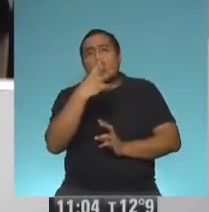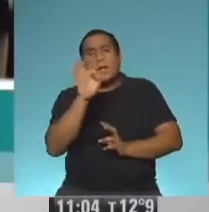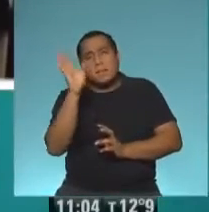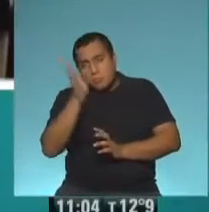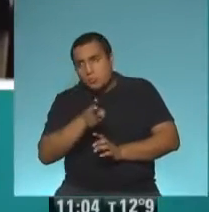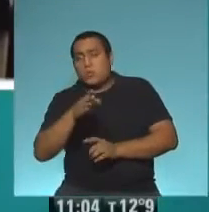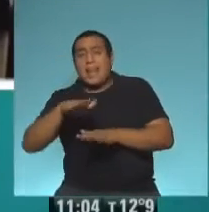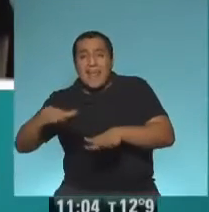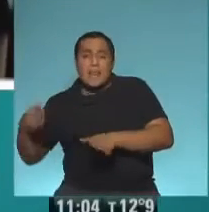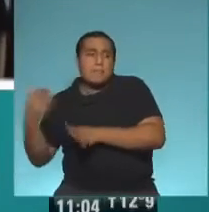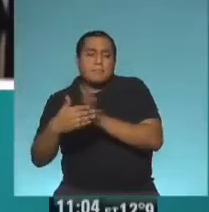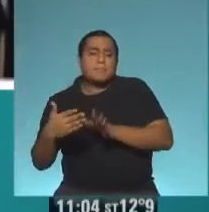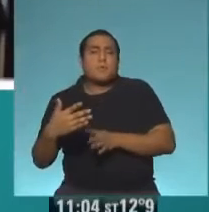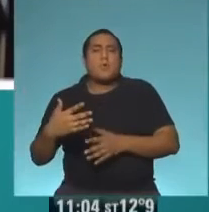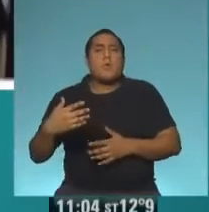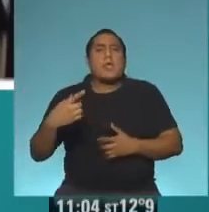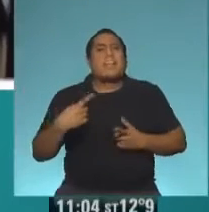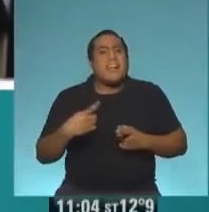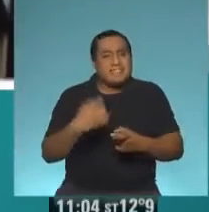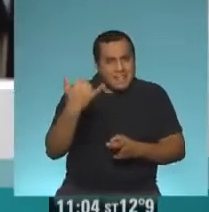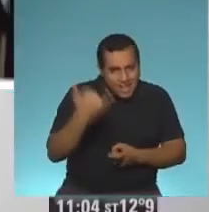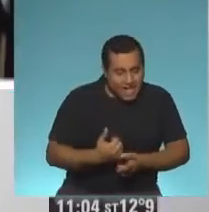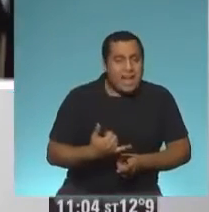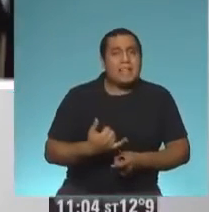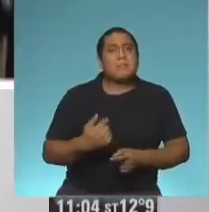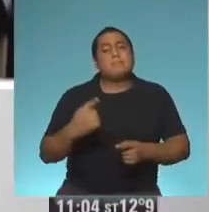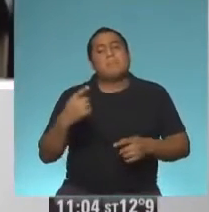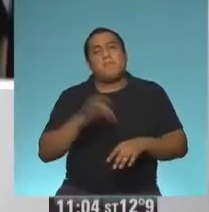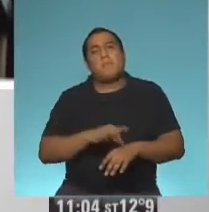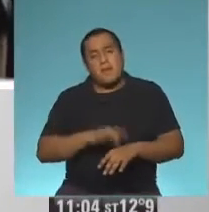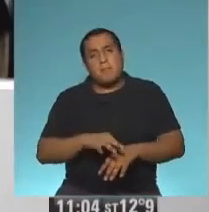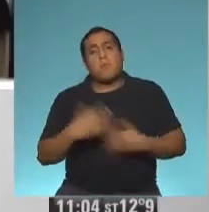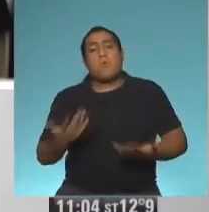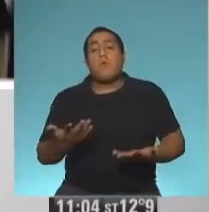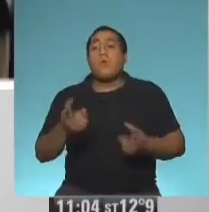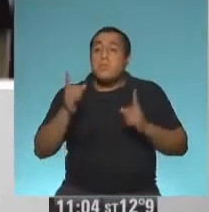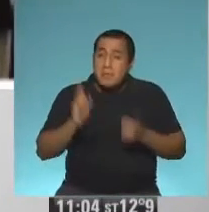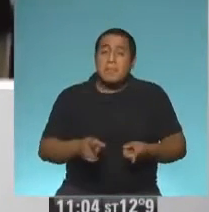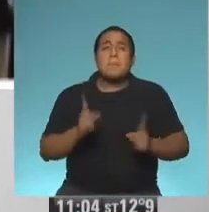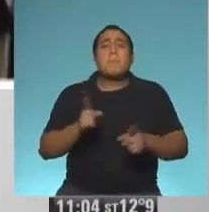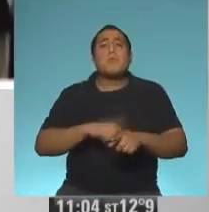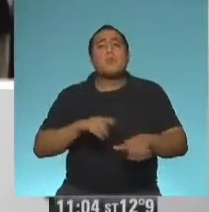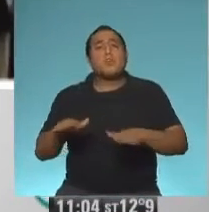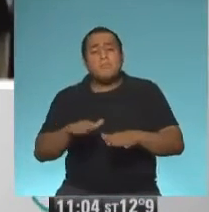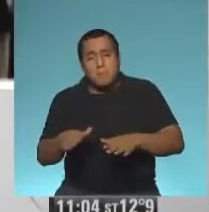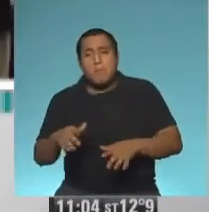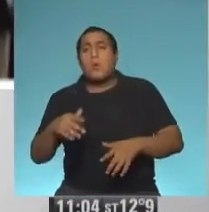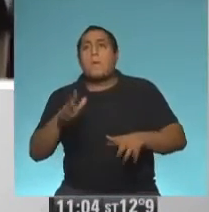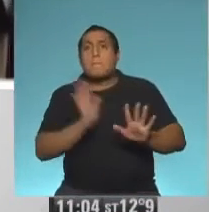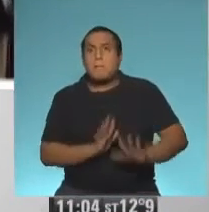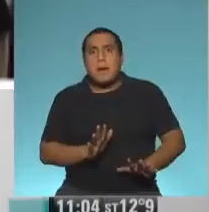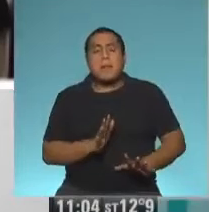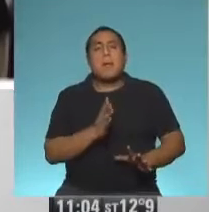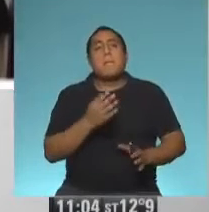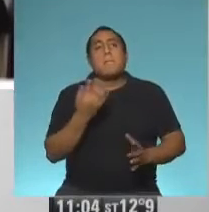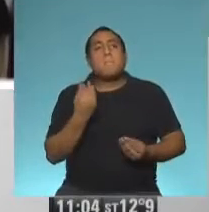chicos con tumores, con patologías oncológicas de todo el país. Y al mismo tiempo prepararnos para poder